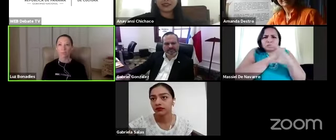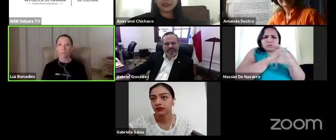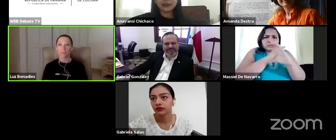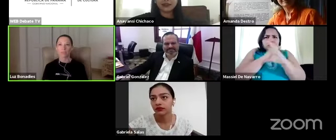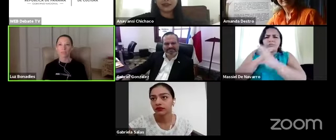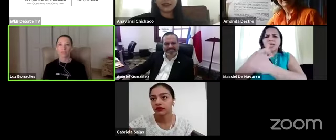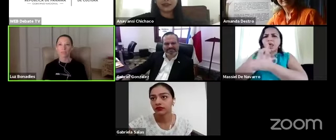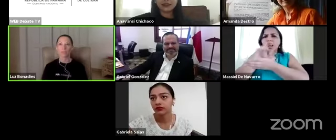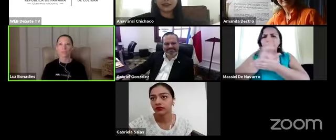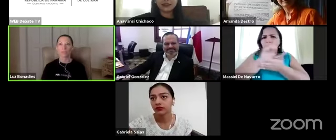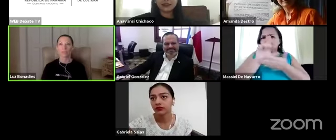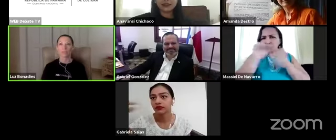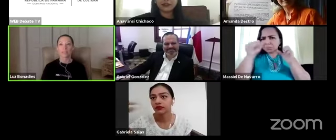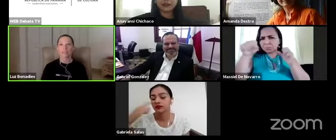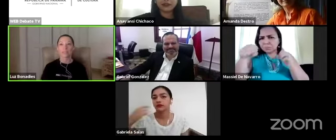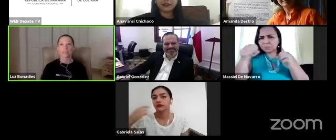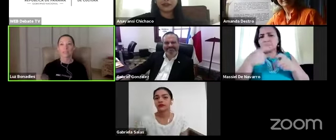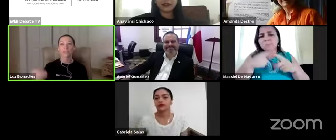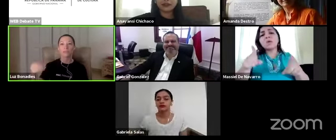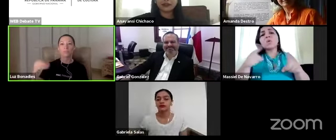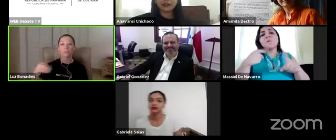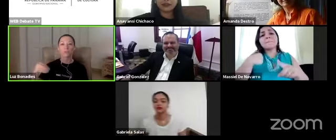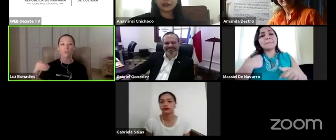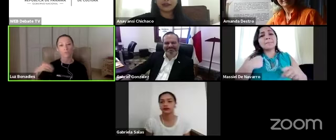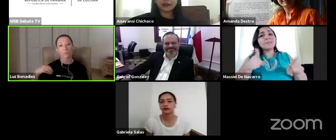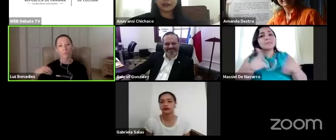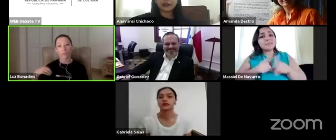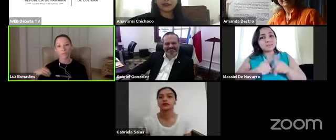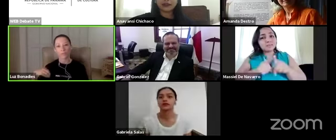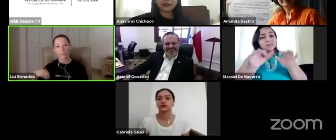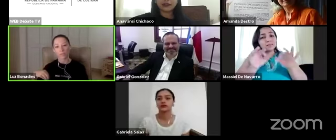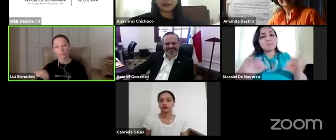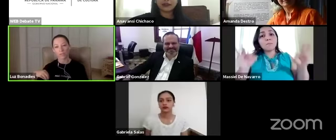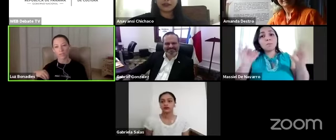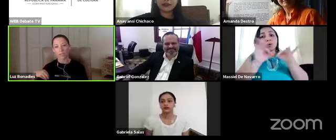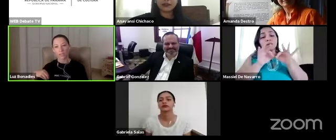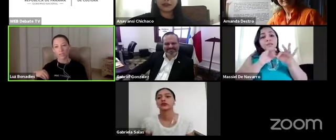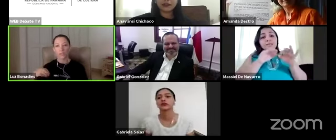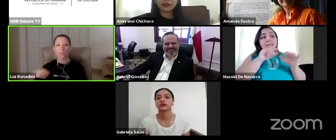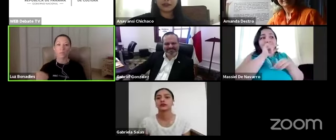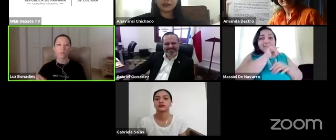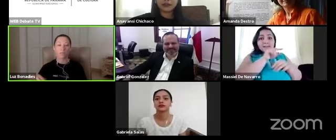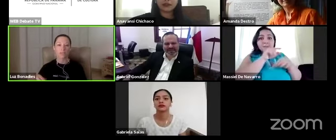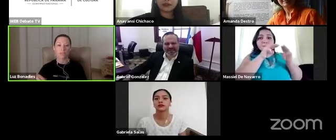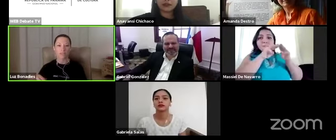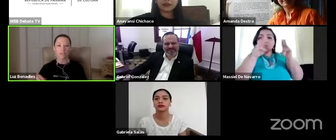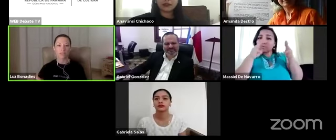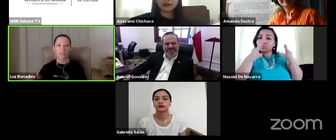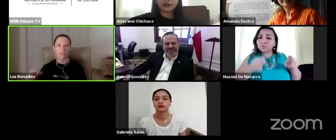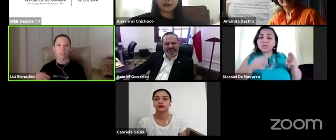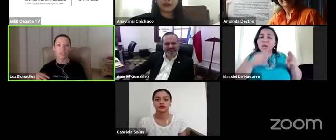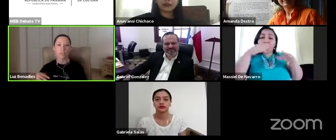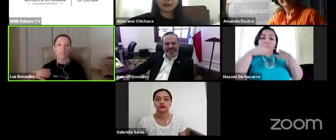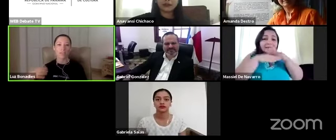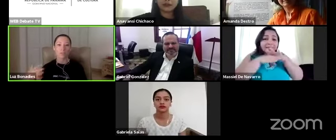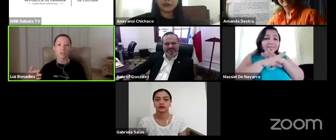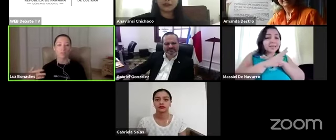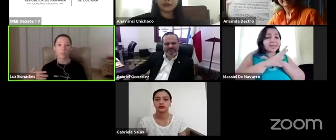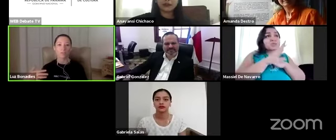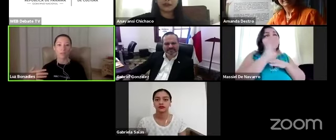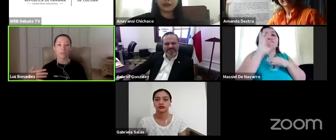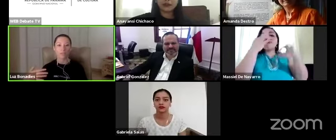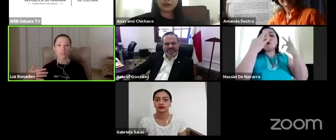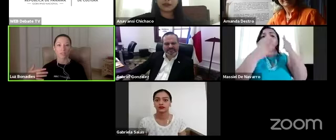pero para mí también es importante que se entienda el museo como una plataforma que tiene múltiples canales y hoy en día más que nunca